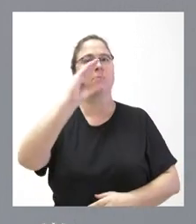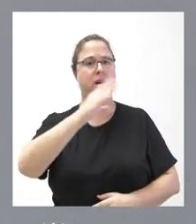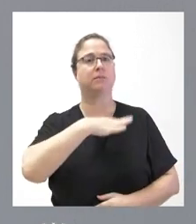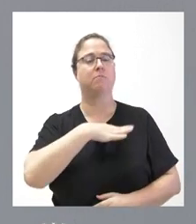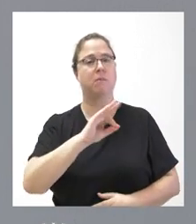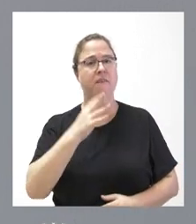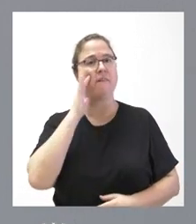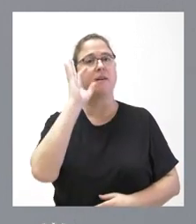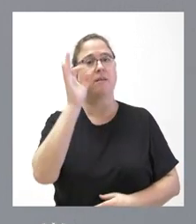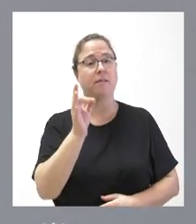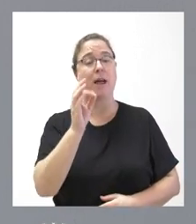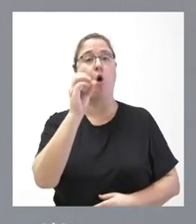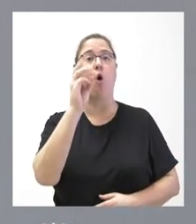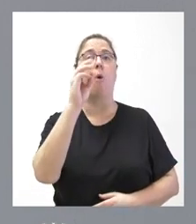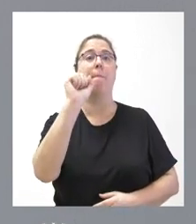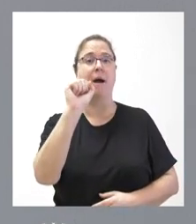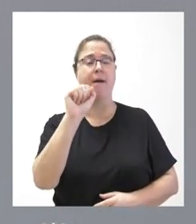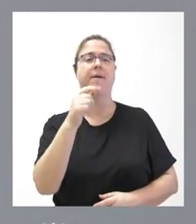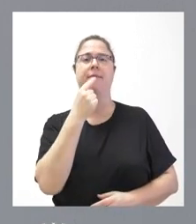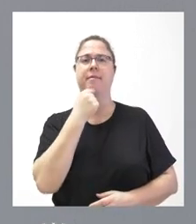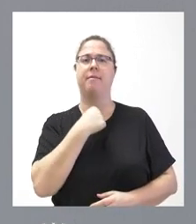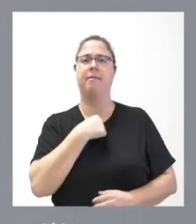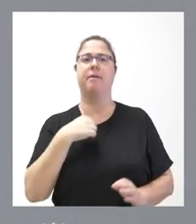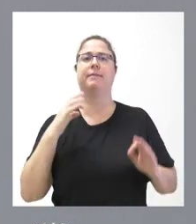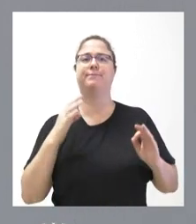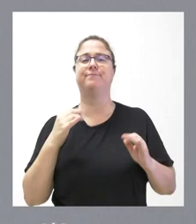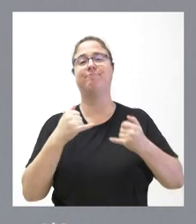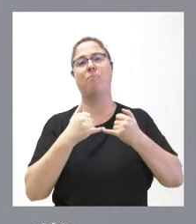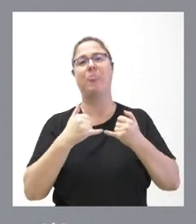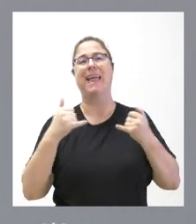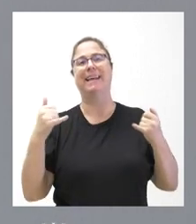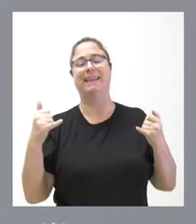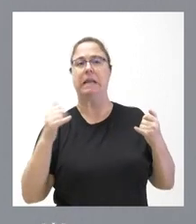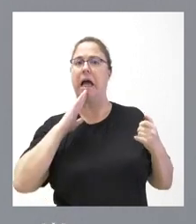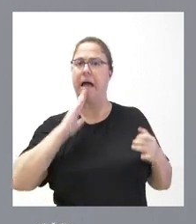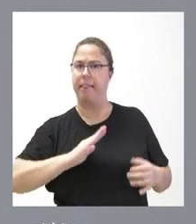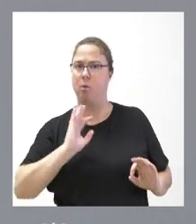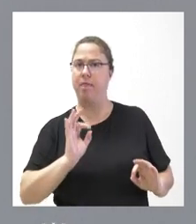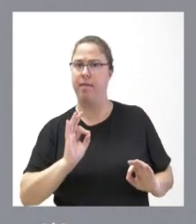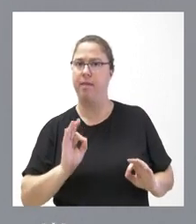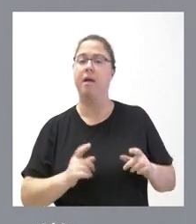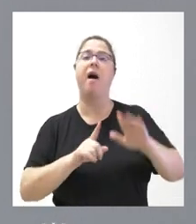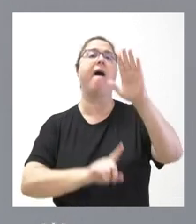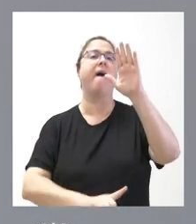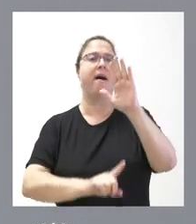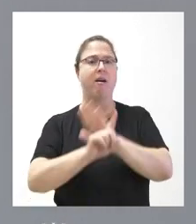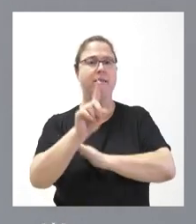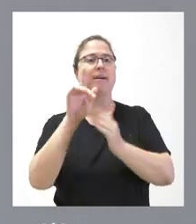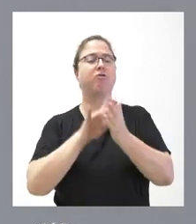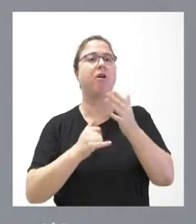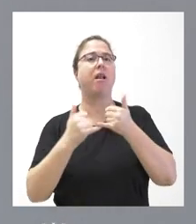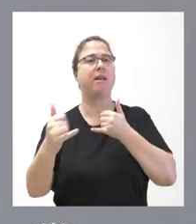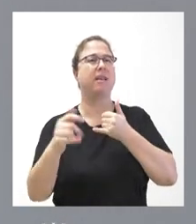las OPAS nos han apuntado que son líneas que les parecen adecuadas, que ha habido avances en la línea que ellos planteaban,